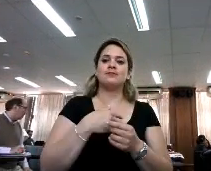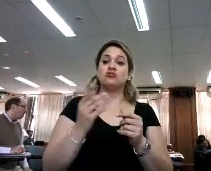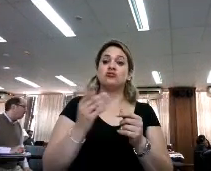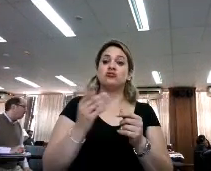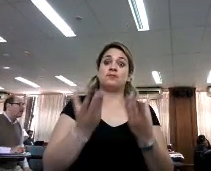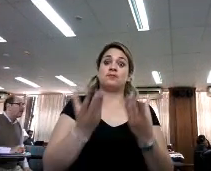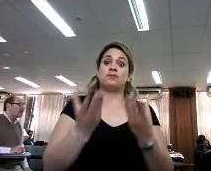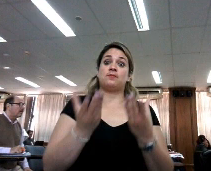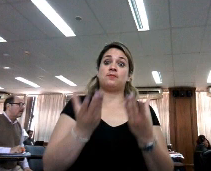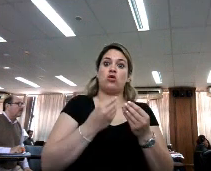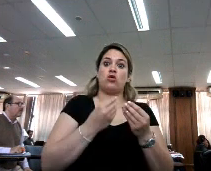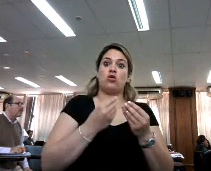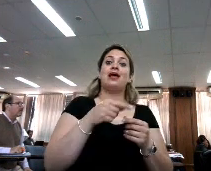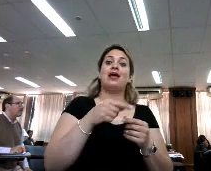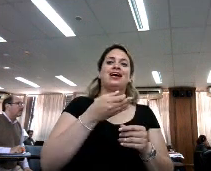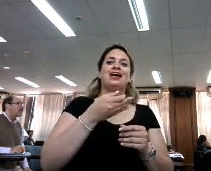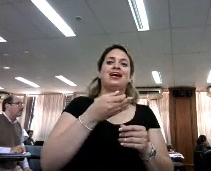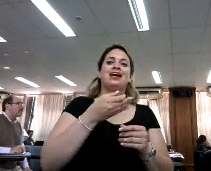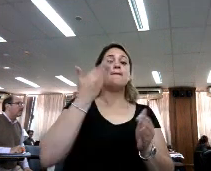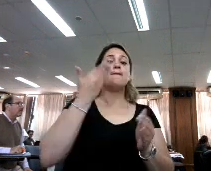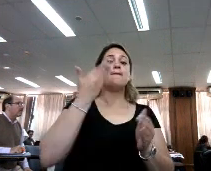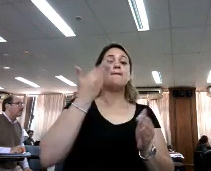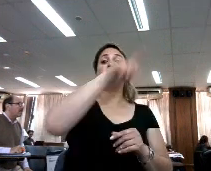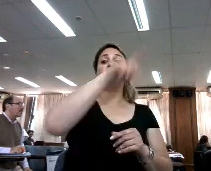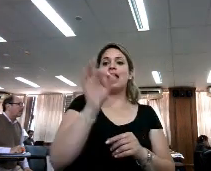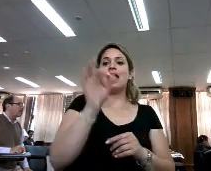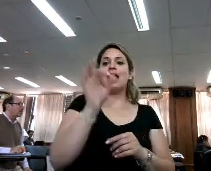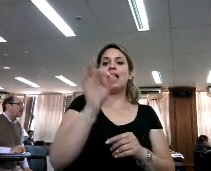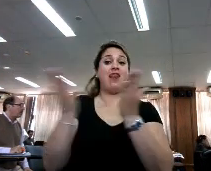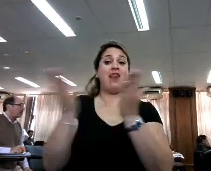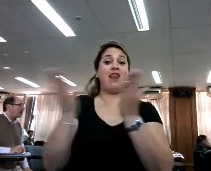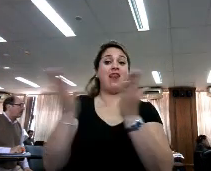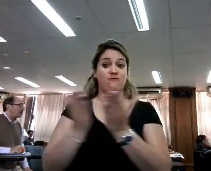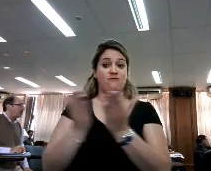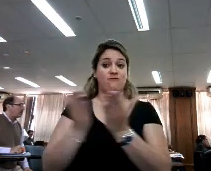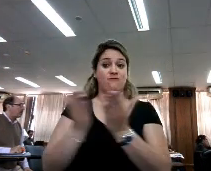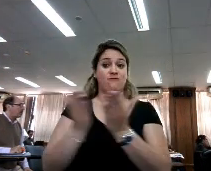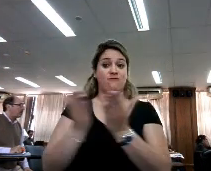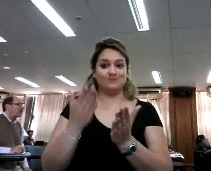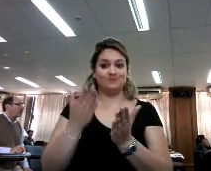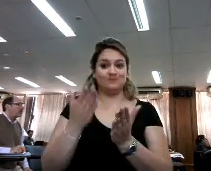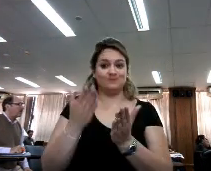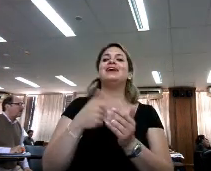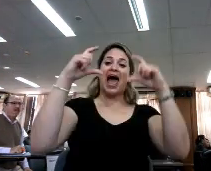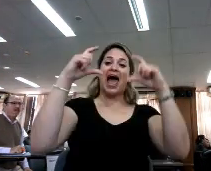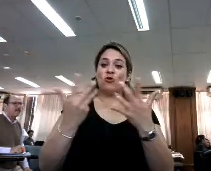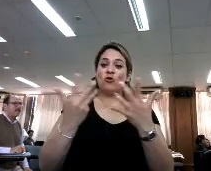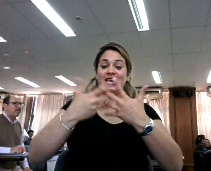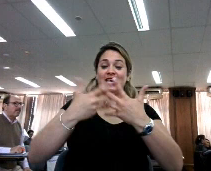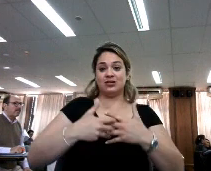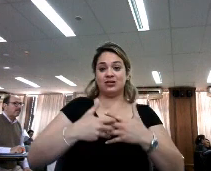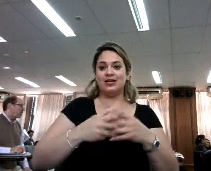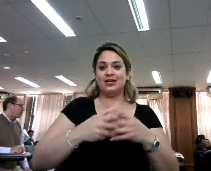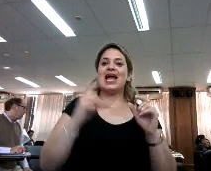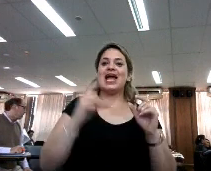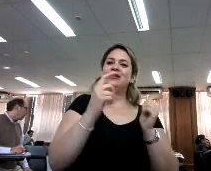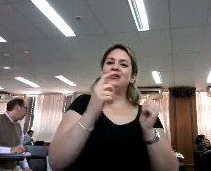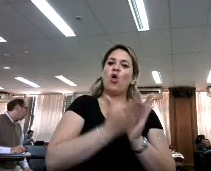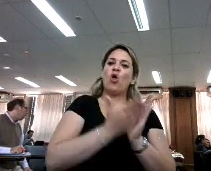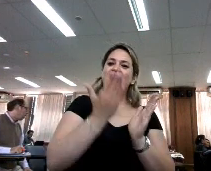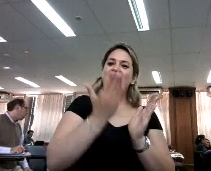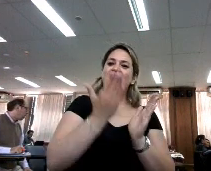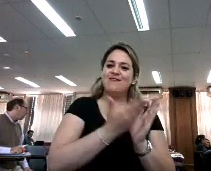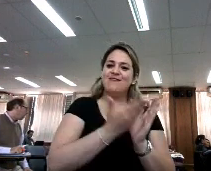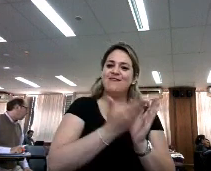como a libros. Acá lo que vamos a encontrar son artículos relacionados, que pueden ser capítulos de libros o